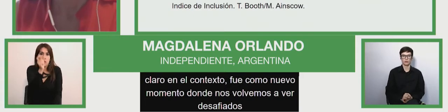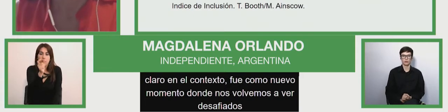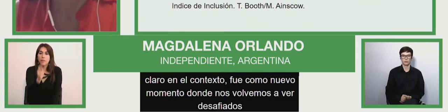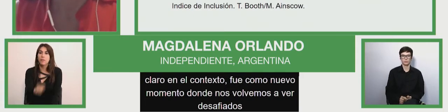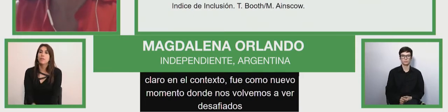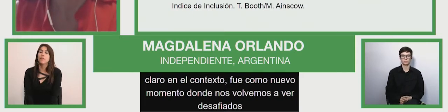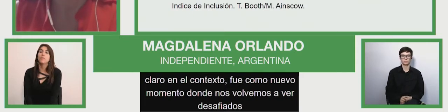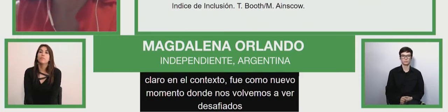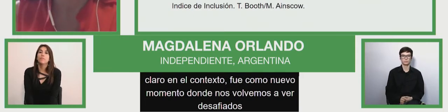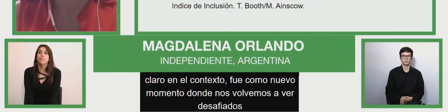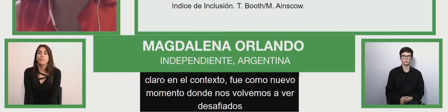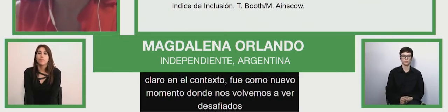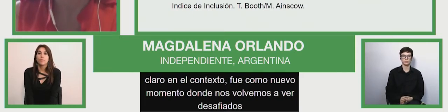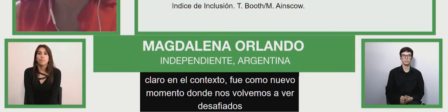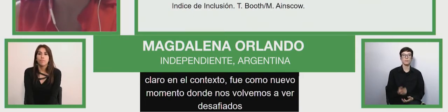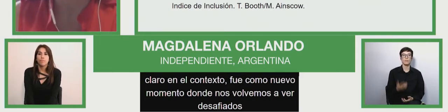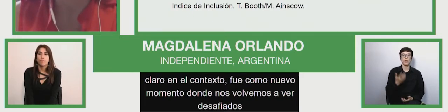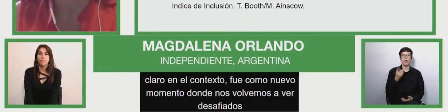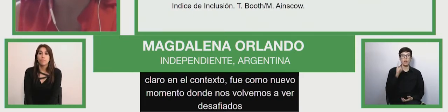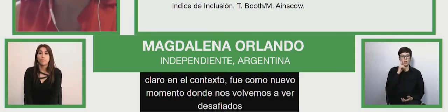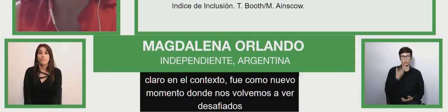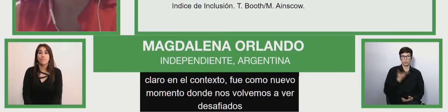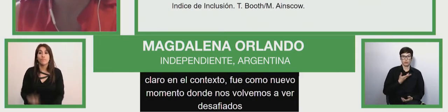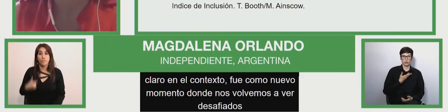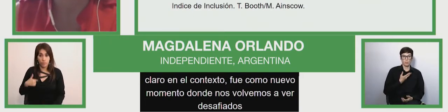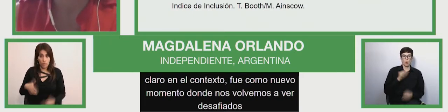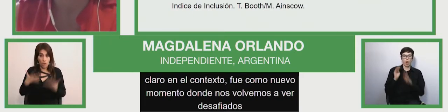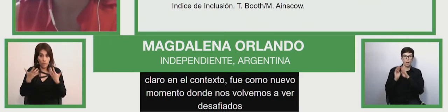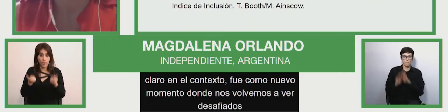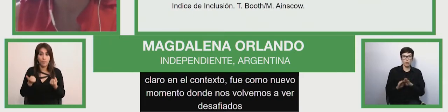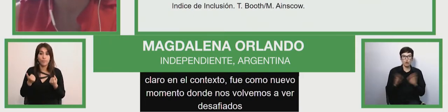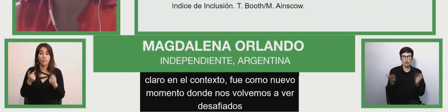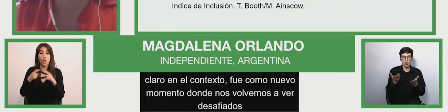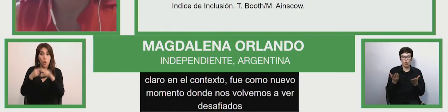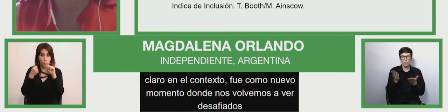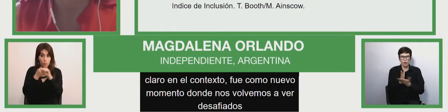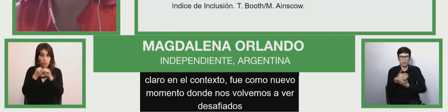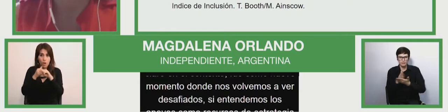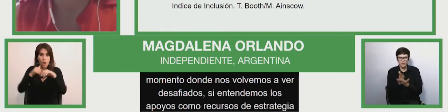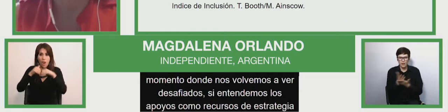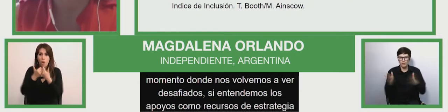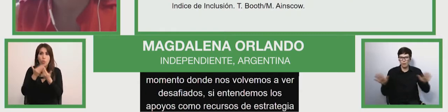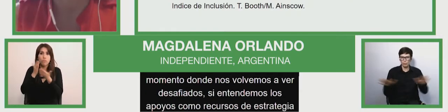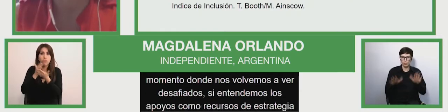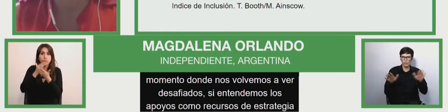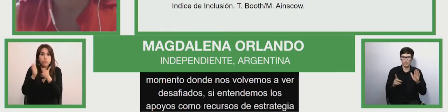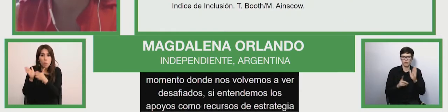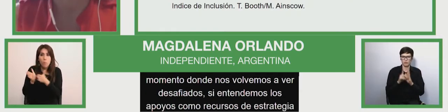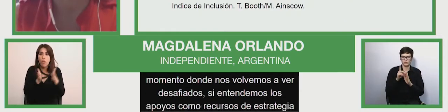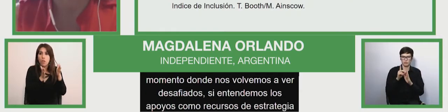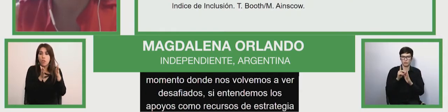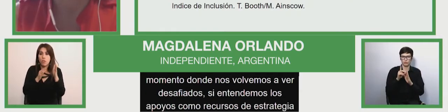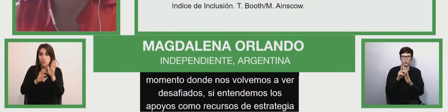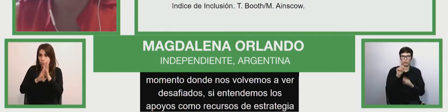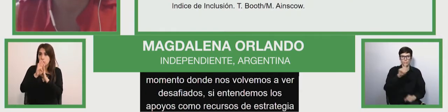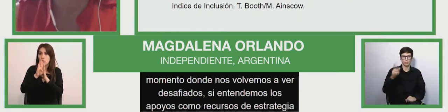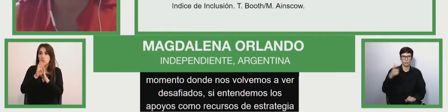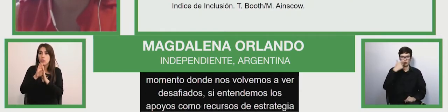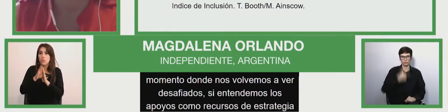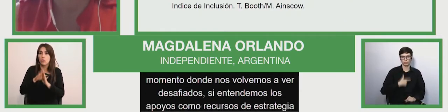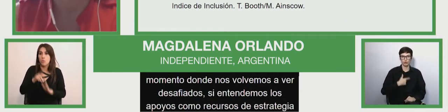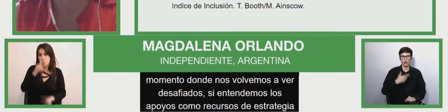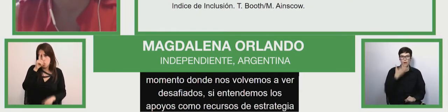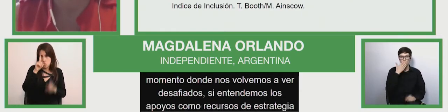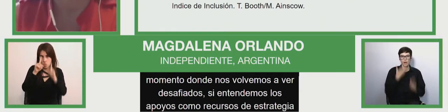Si entendemos los apoyos como recursos y estrategias, cuyo propósito es promover el desarrollo, los intereses y el bienestar personal, y así